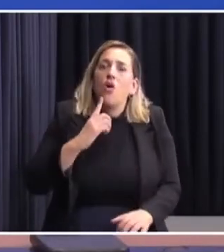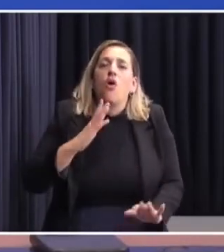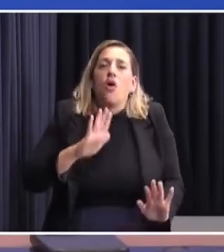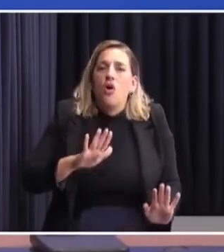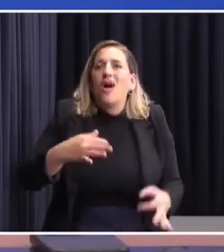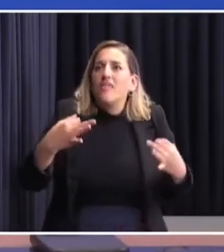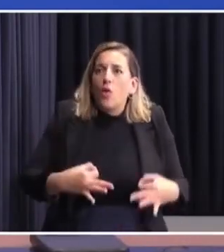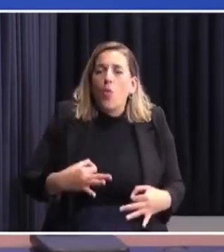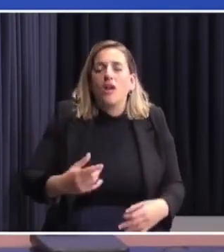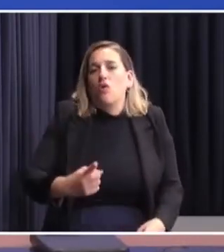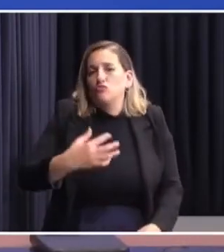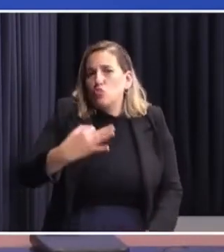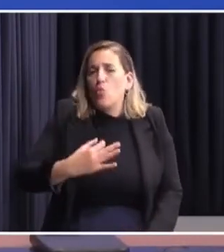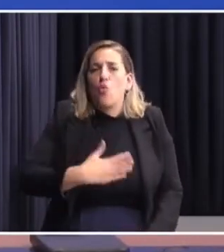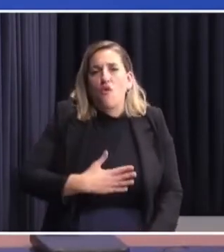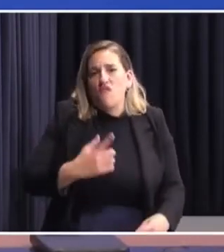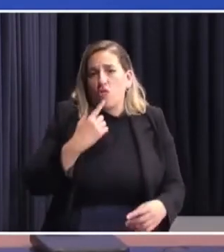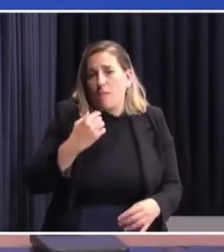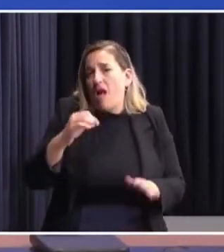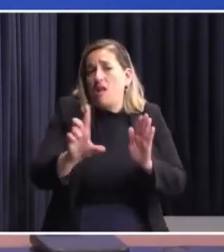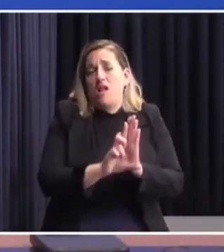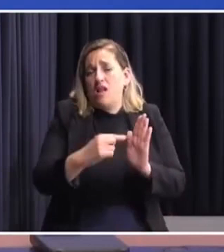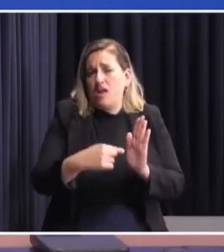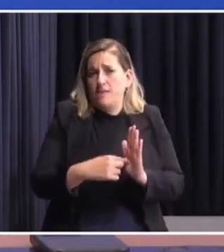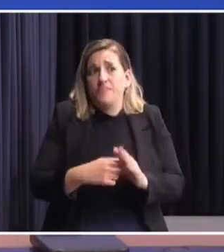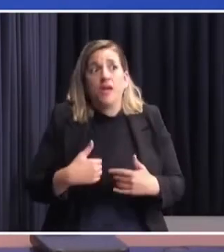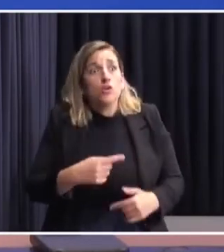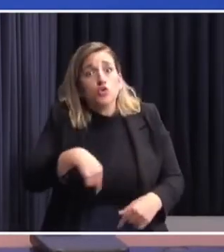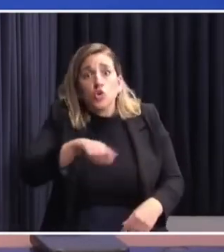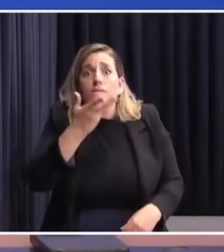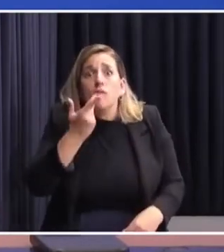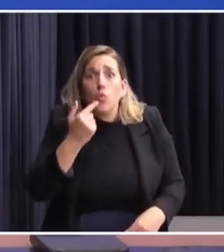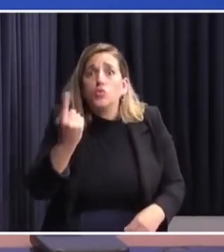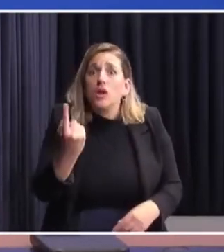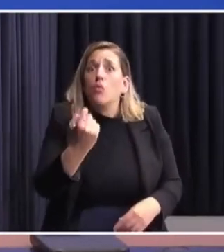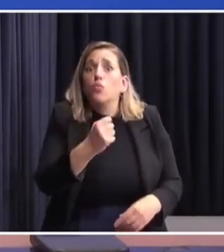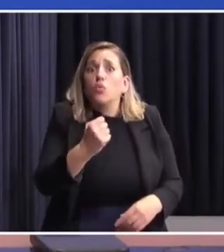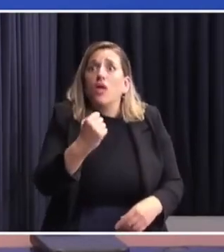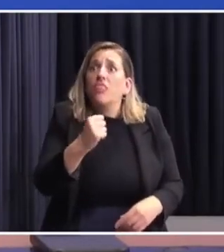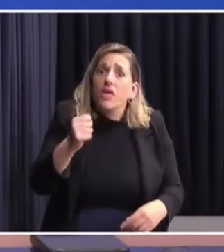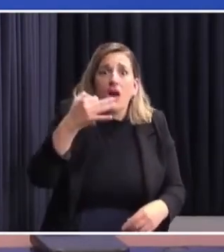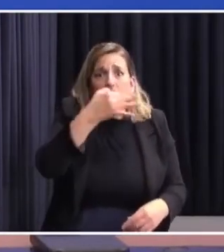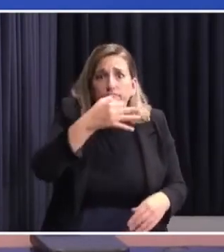¿Nos gusta que un narco tenga un pasaporte? Por supuesto que no. Por supuesto que no. Pero esa es la ley vigente.